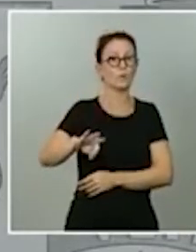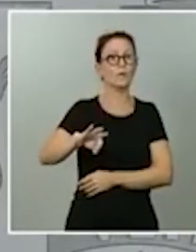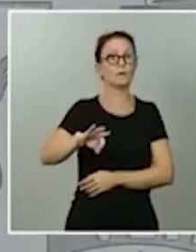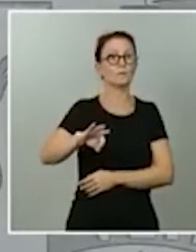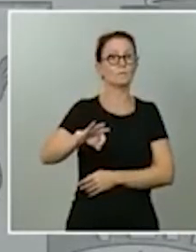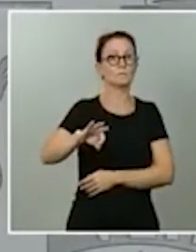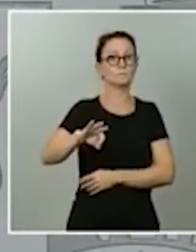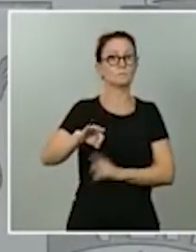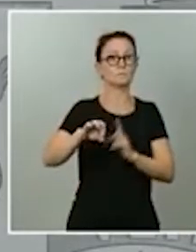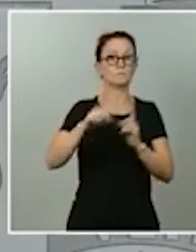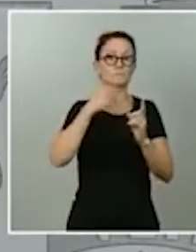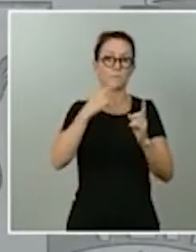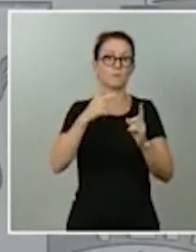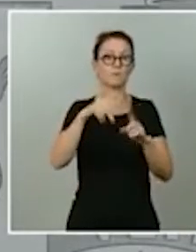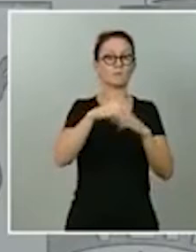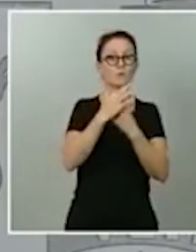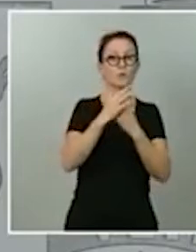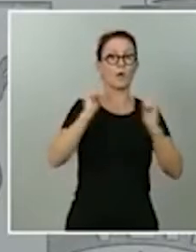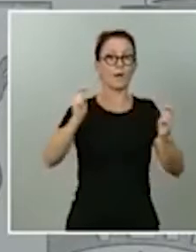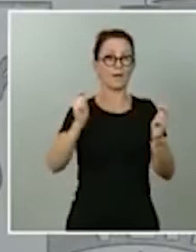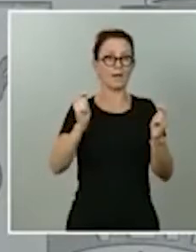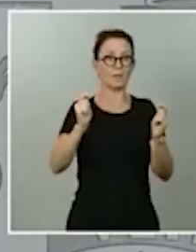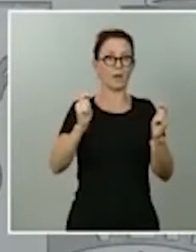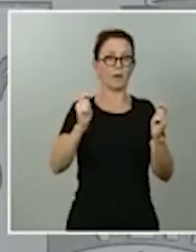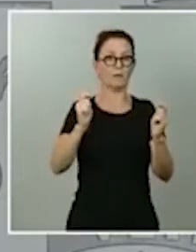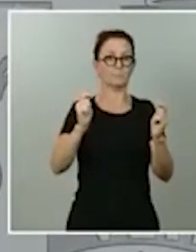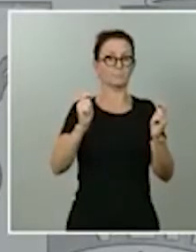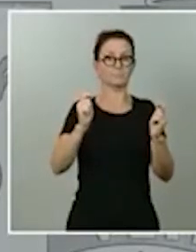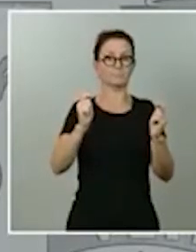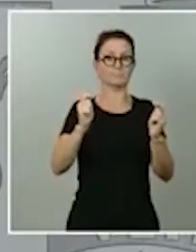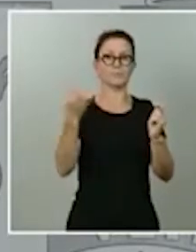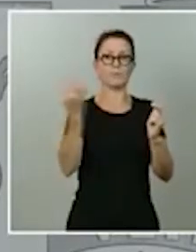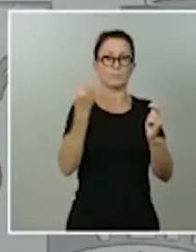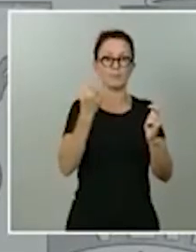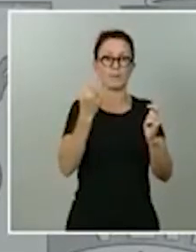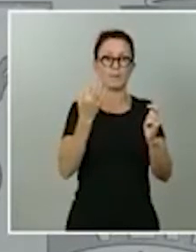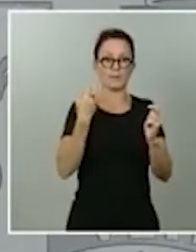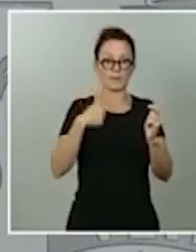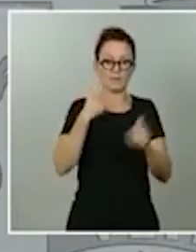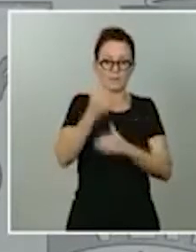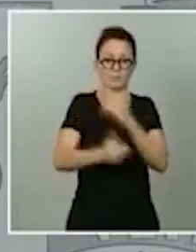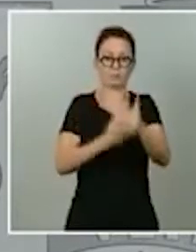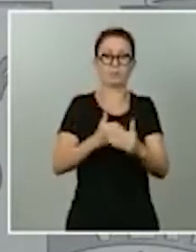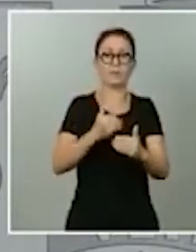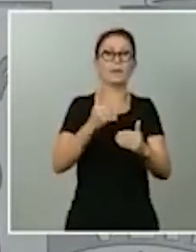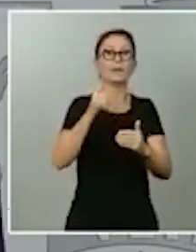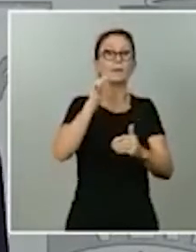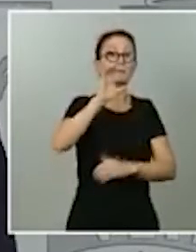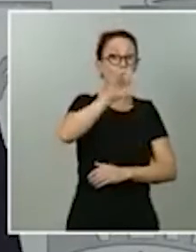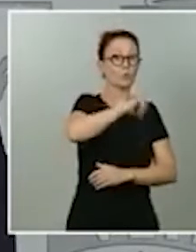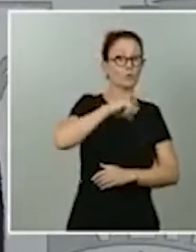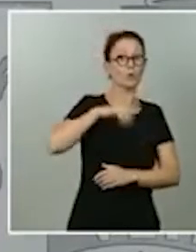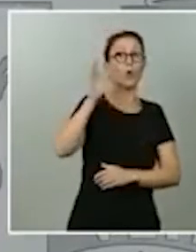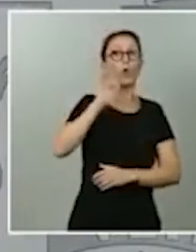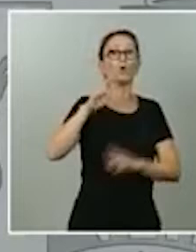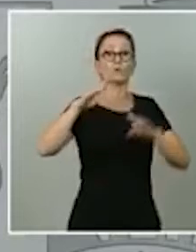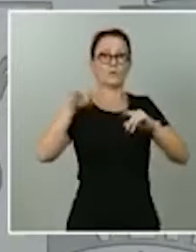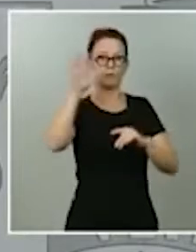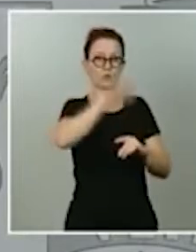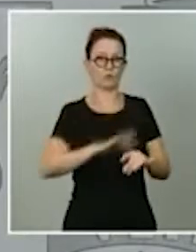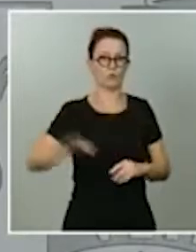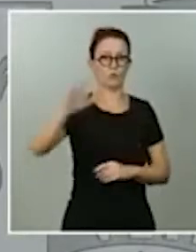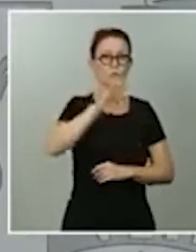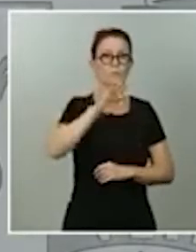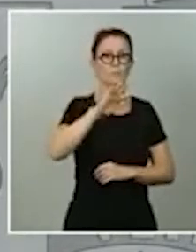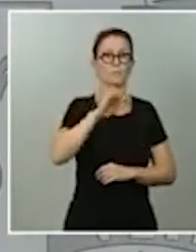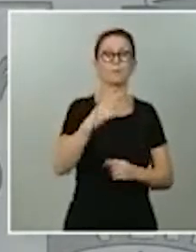todo el territorio o en una parte del territorio de esa comunidad. Como ha habido algunos gobernantes que están diciendo